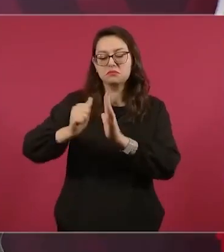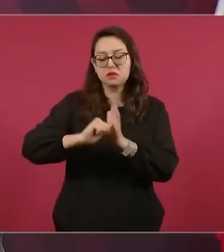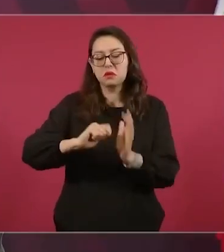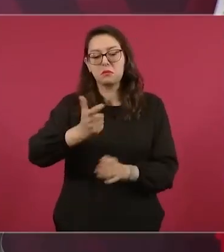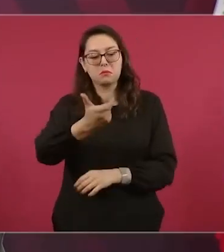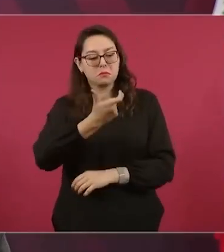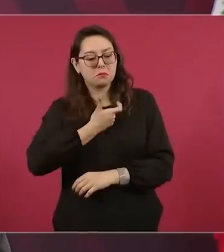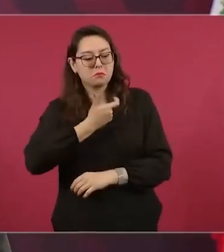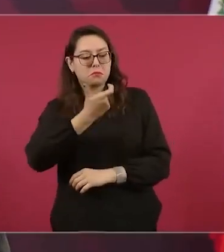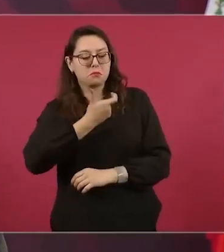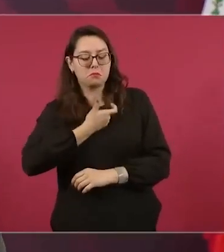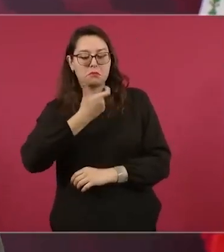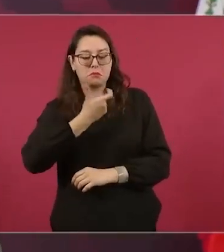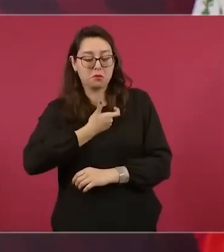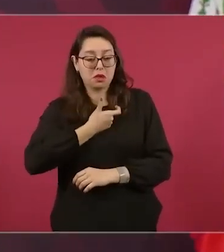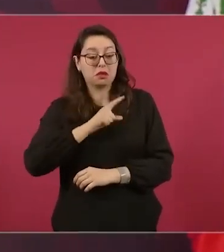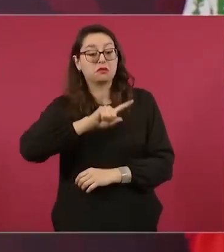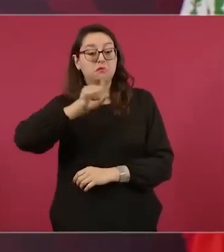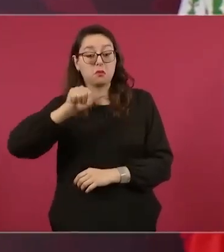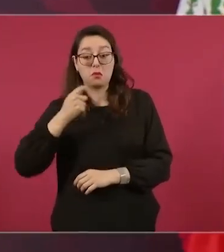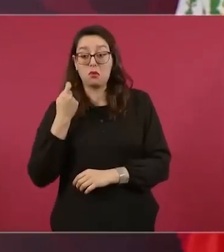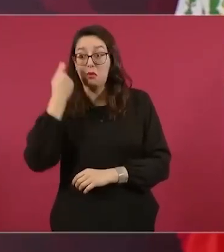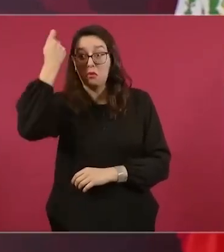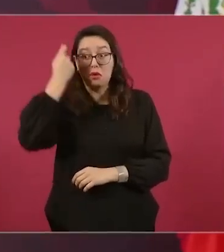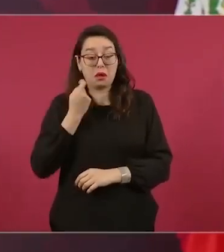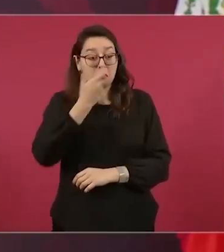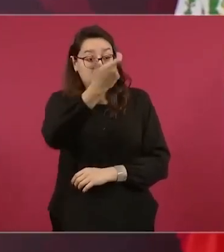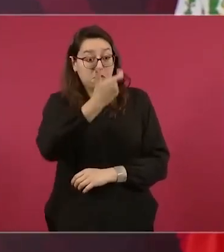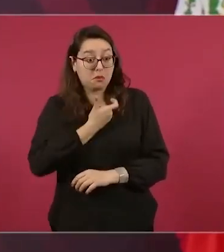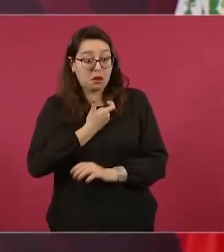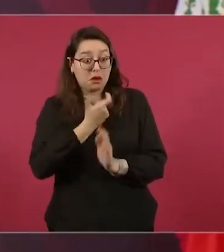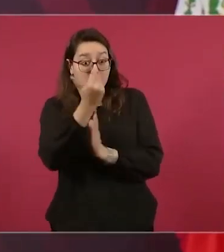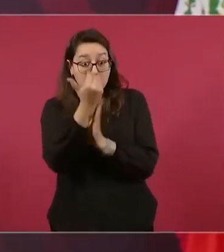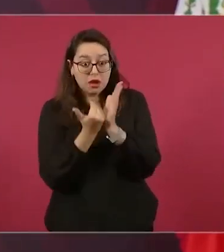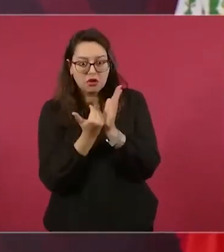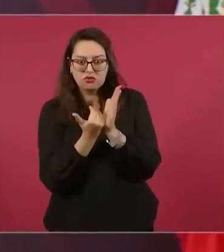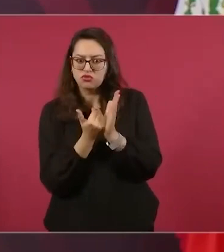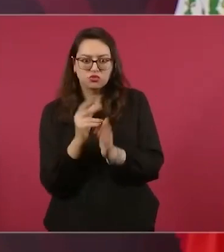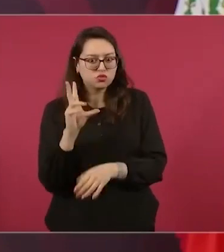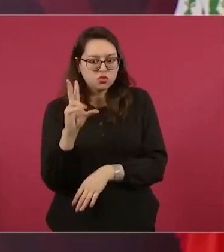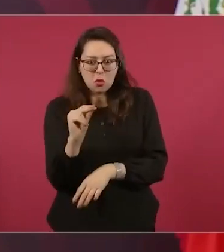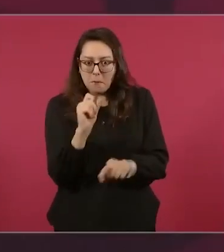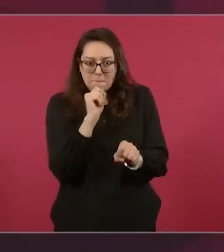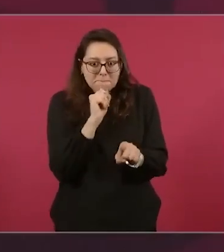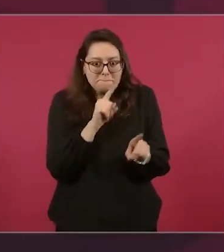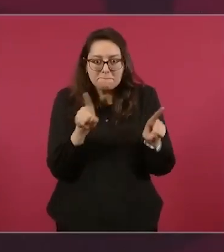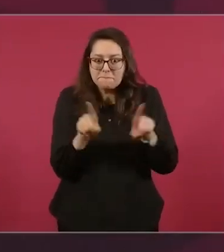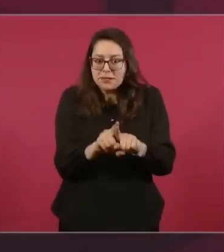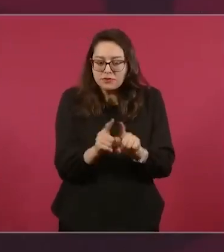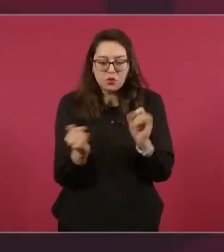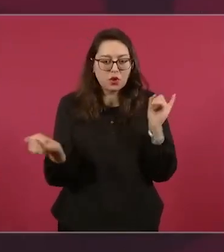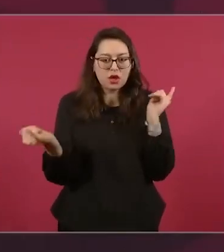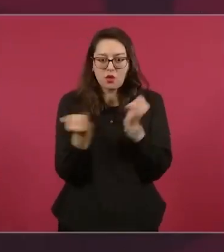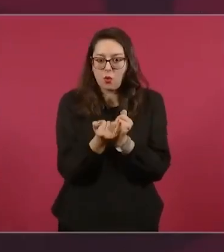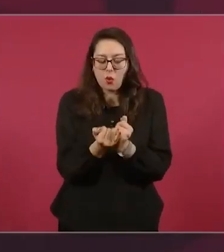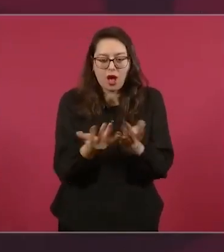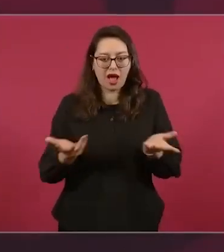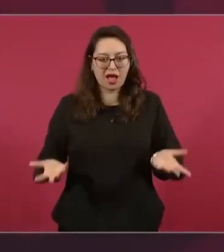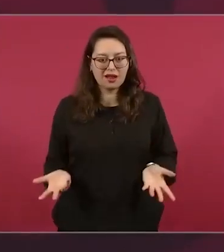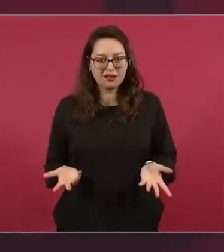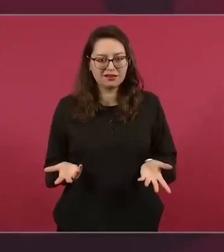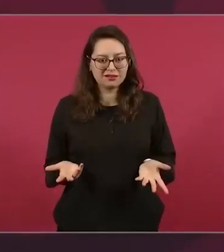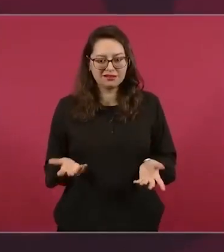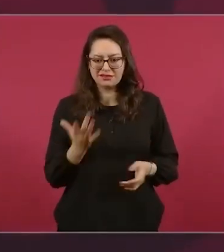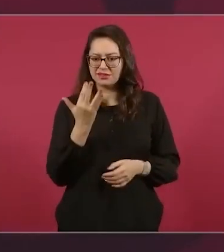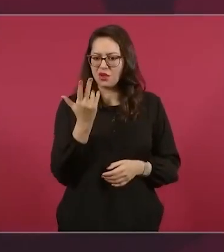sus cuentas y que devuelva el dinero a la Tesorería de la Federación. Creo que eso no se puede dejar a nadie y que si quiere ir al Issste, pues que ella se inscriba y que no